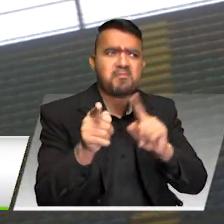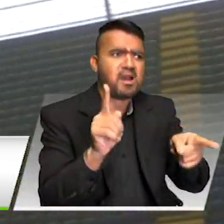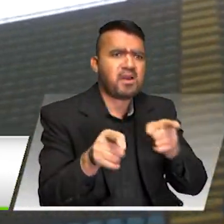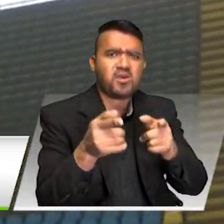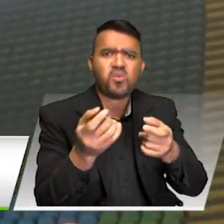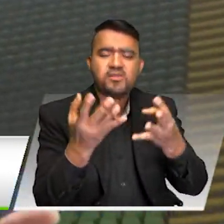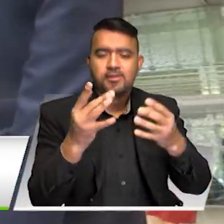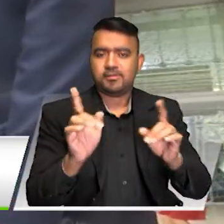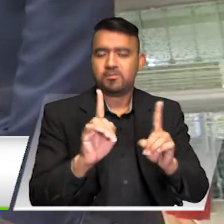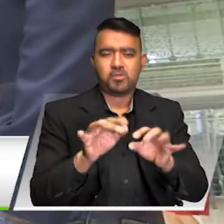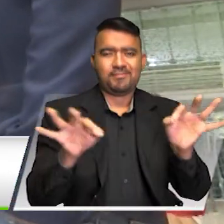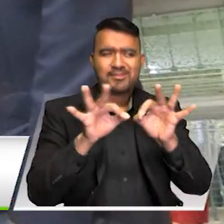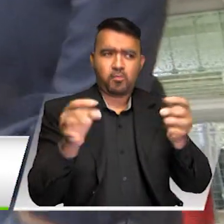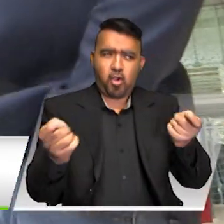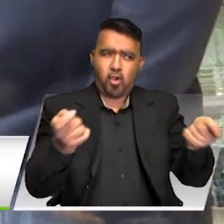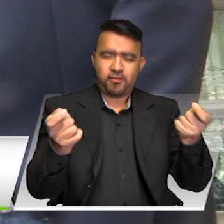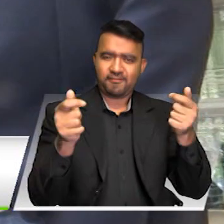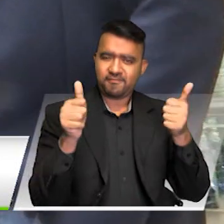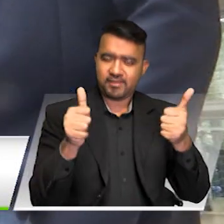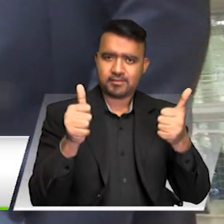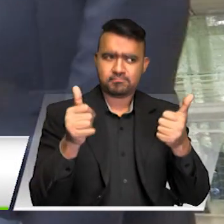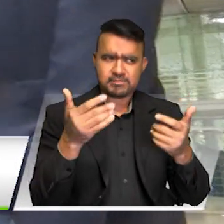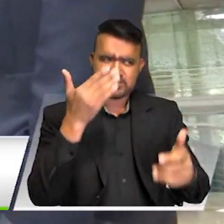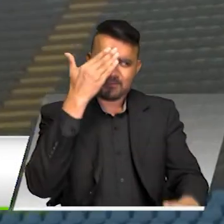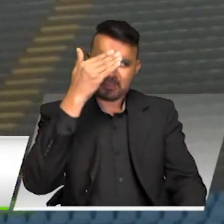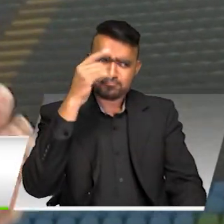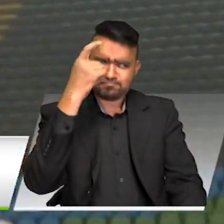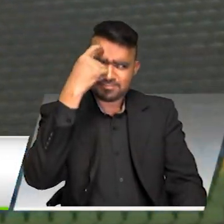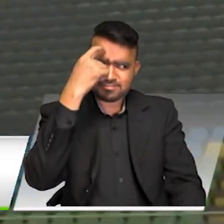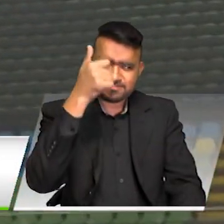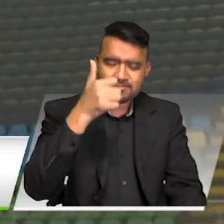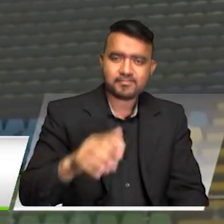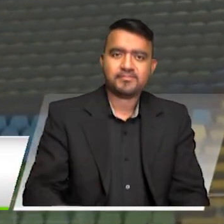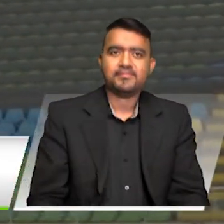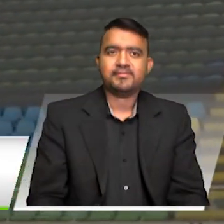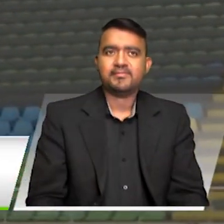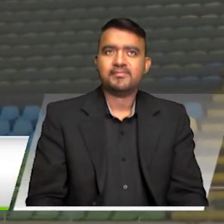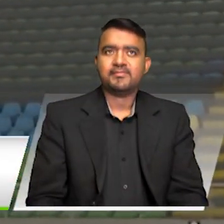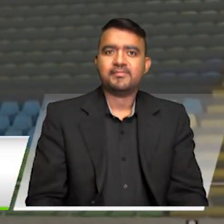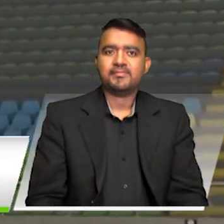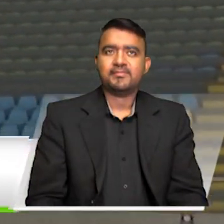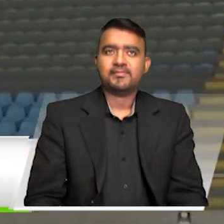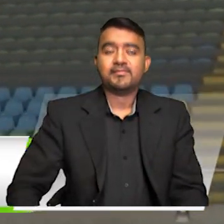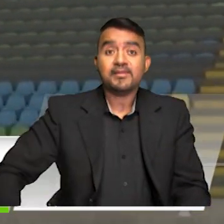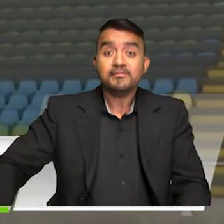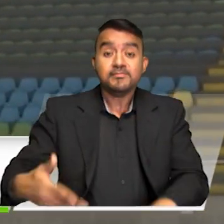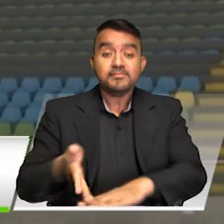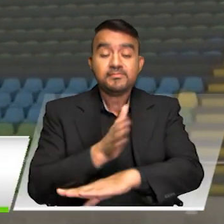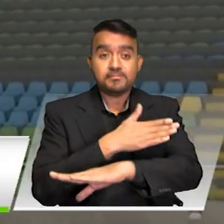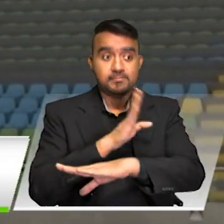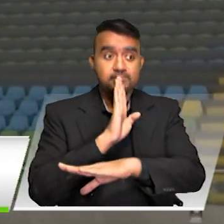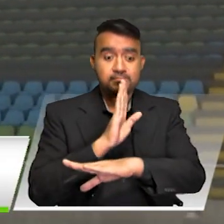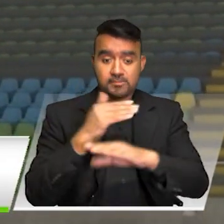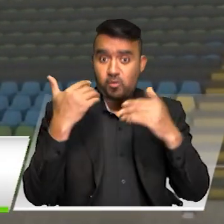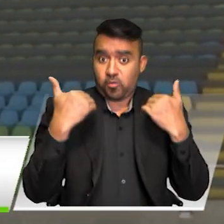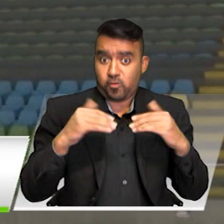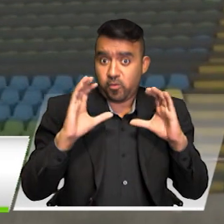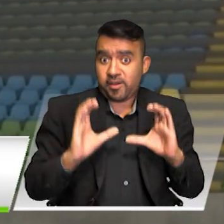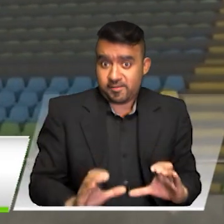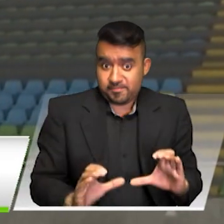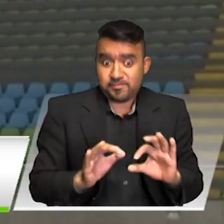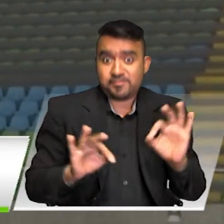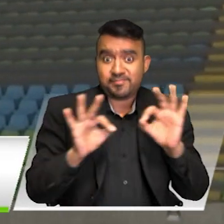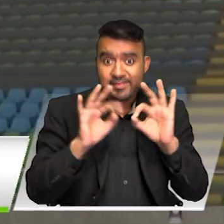concepto de la disciplina. Disciplina que lo caracteriza. Físicamente hacemos unos exámenes físicos que debes aprobar, si no, no puedes